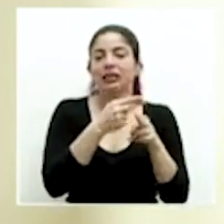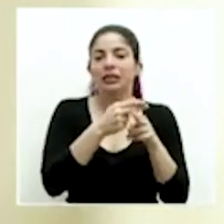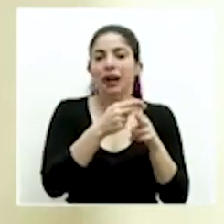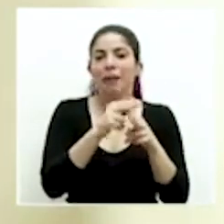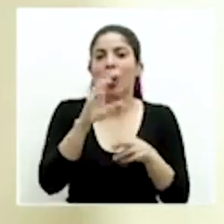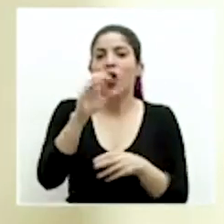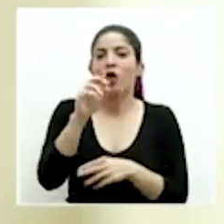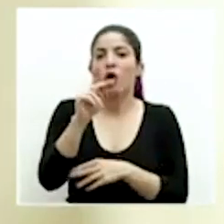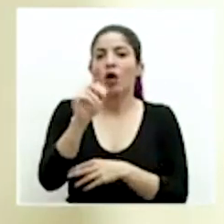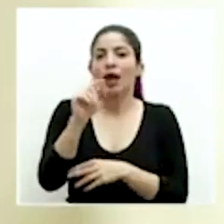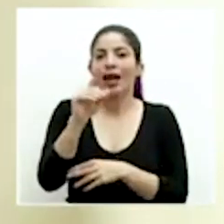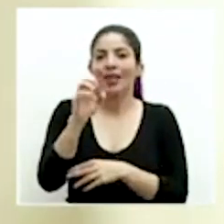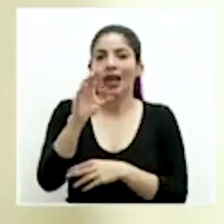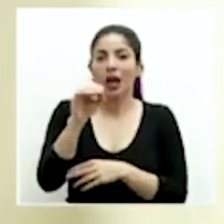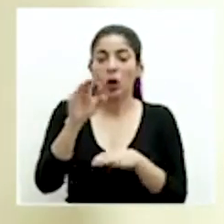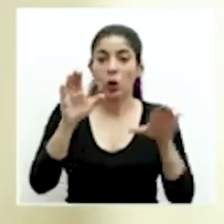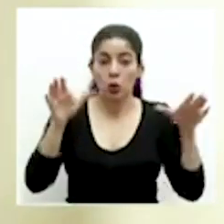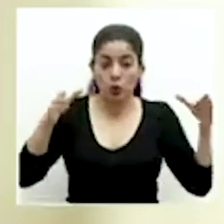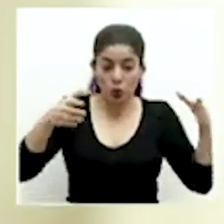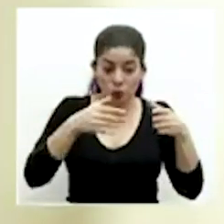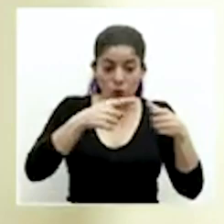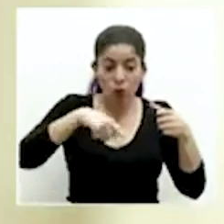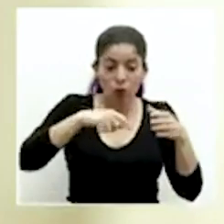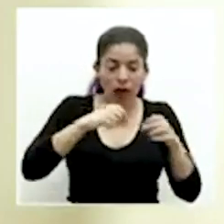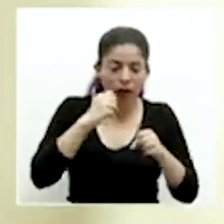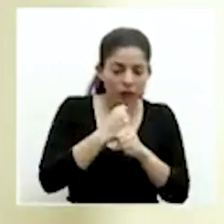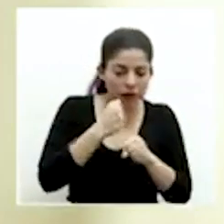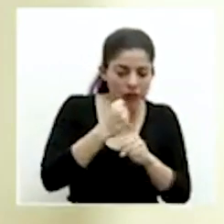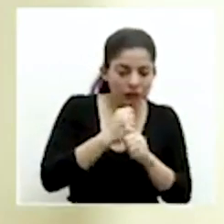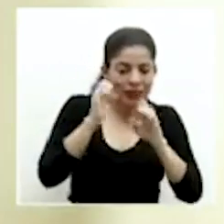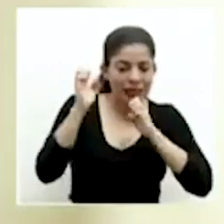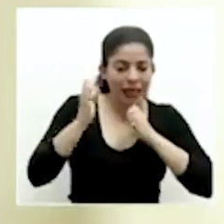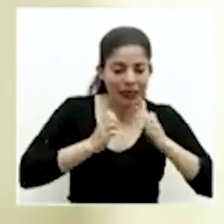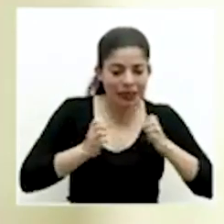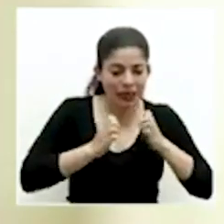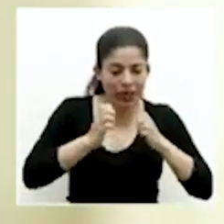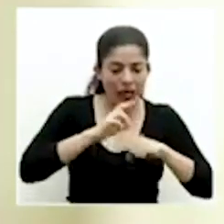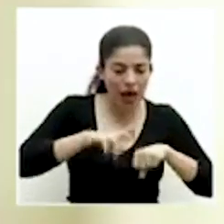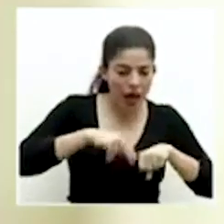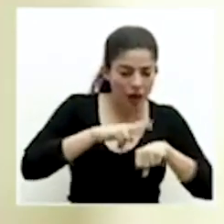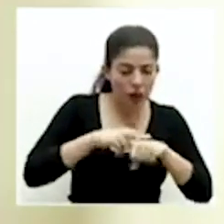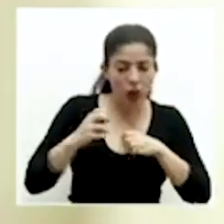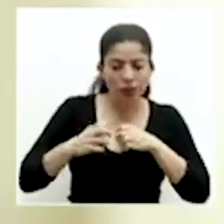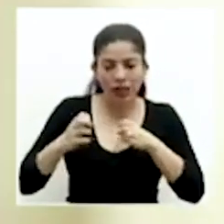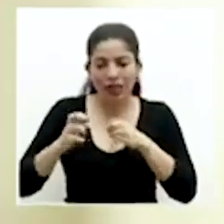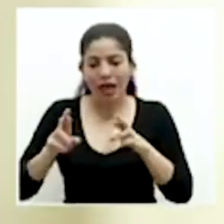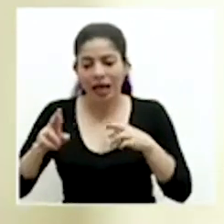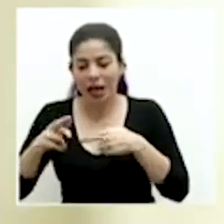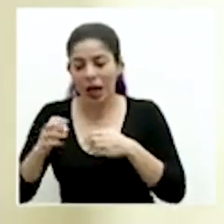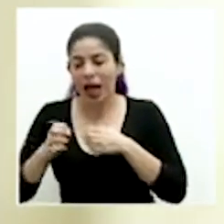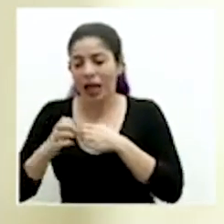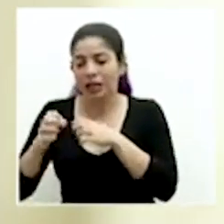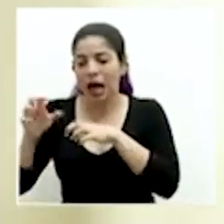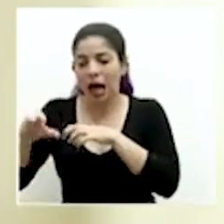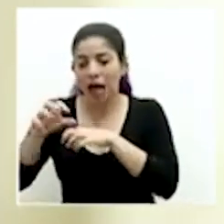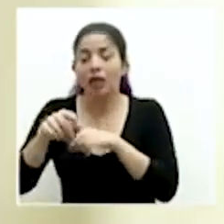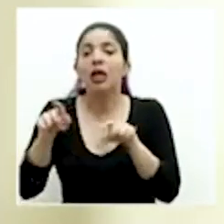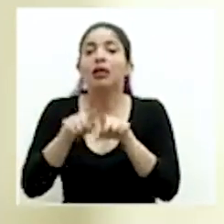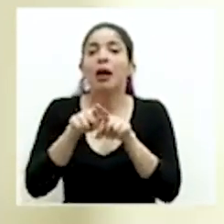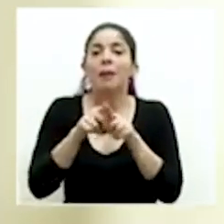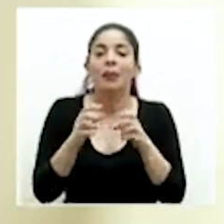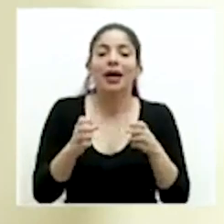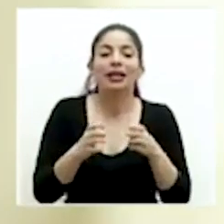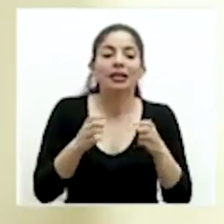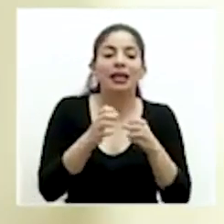Conadeco. Para esto hemos establecido una estrategia de nivel nacional, regional, cantonal y distrital o